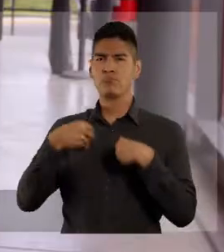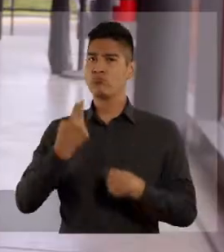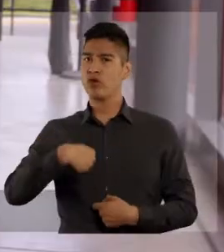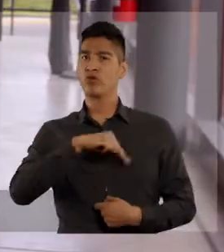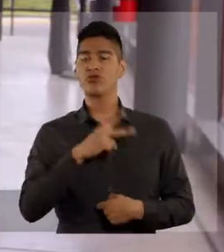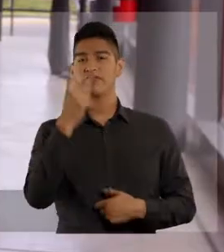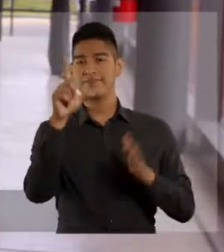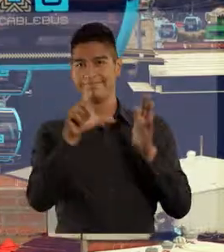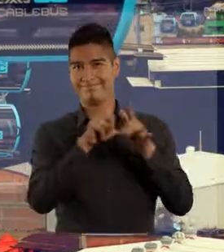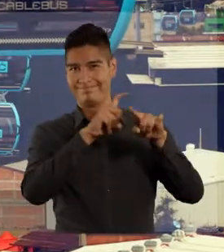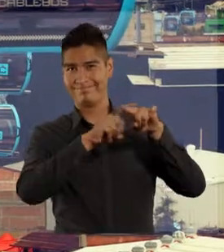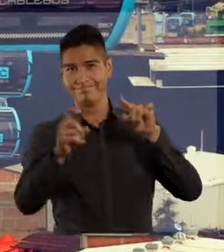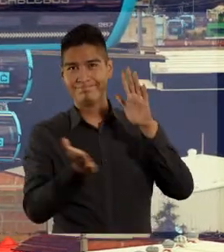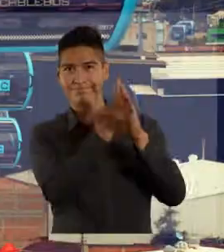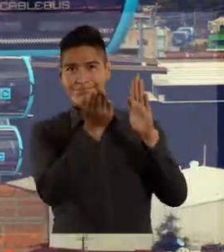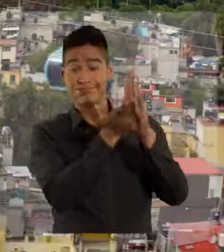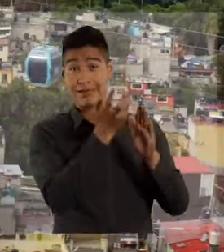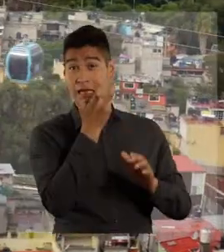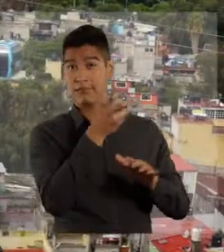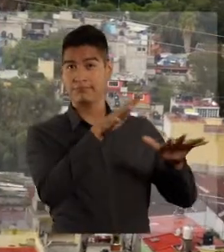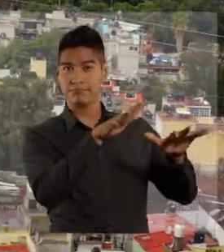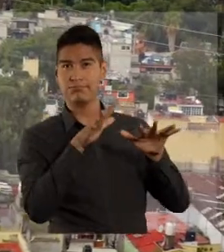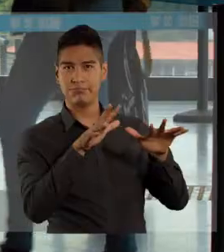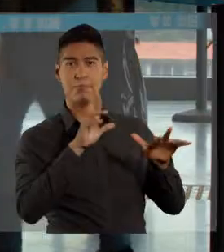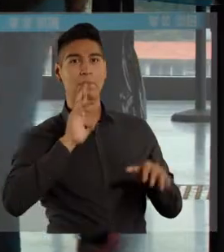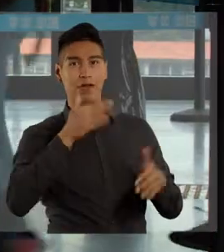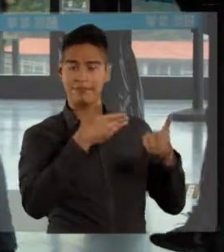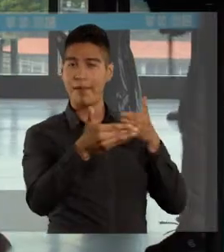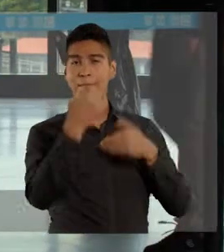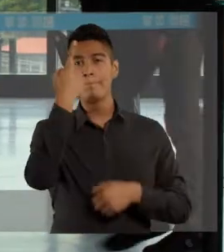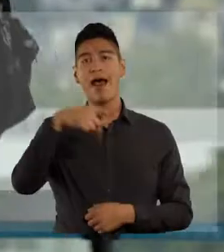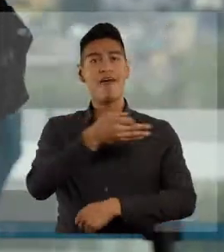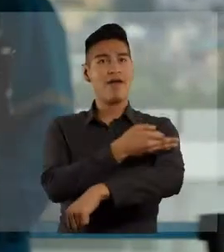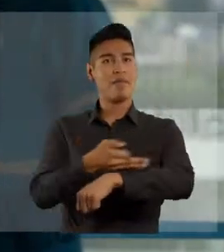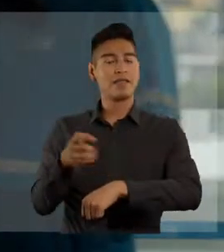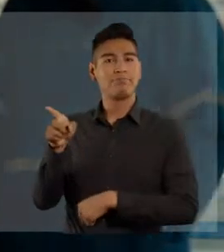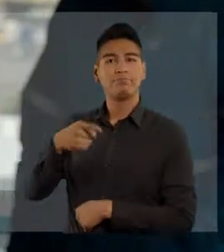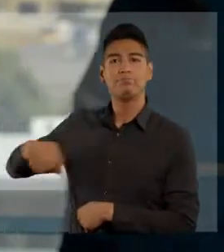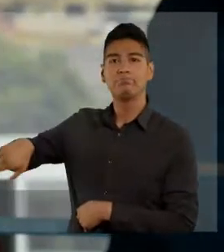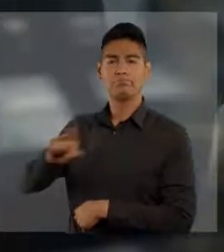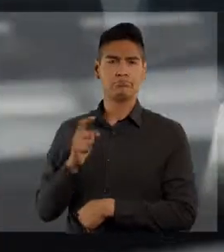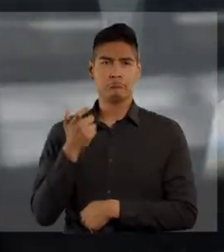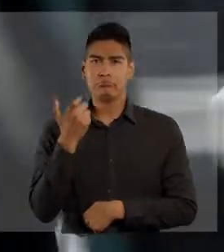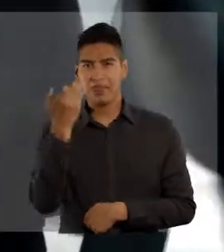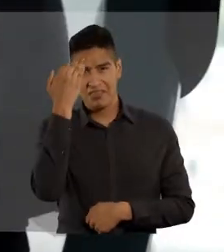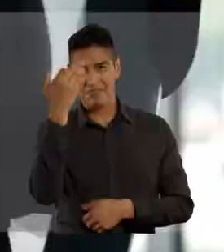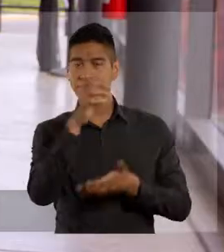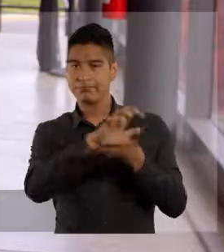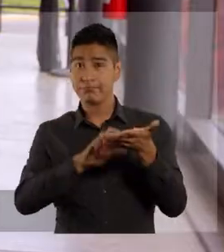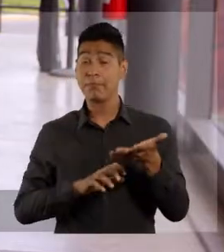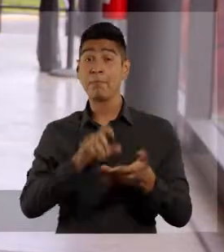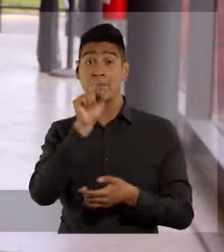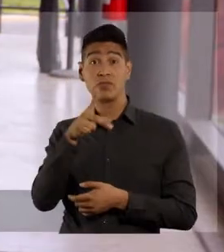centro. Construimos dos líneas de cablebus, las más largas de todo el mundo, para que miles de familias ahorren tiempo, dinero en sus traslados